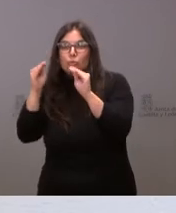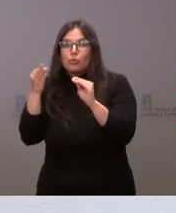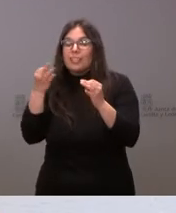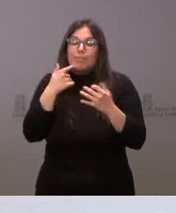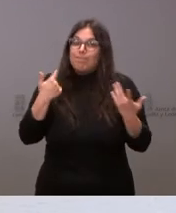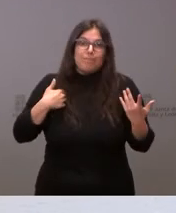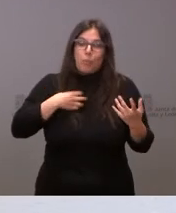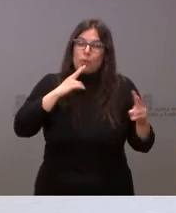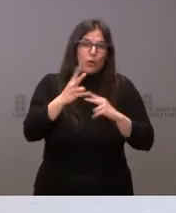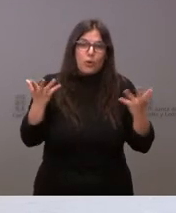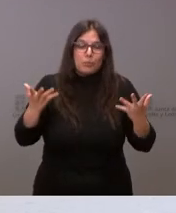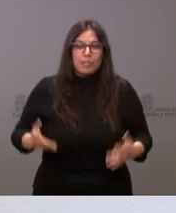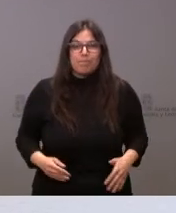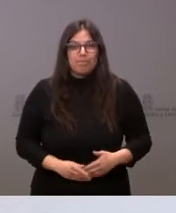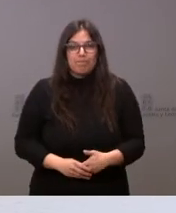siento el no poder comentarlo.